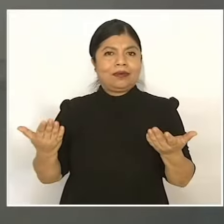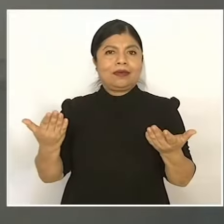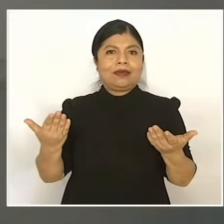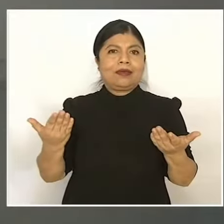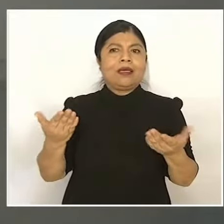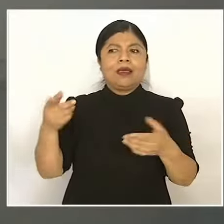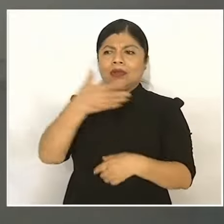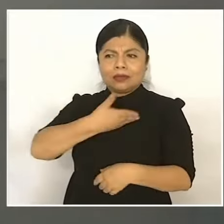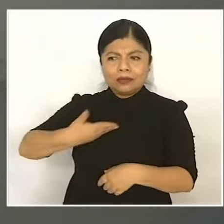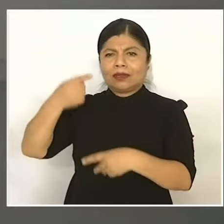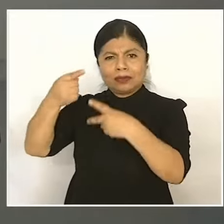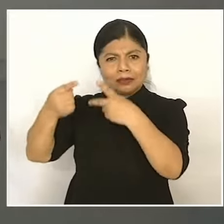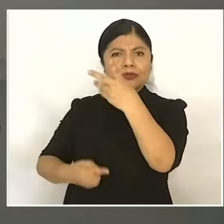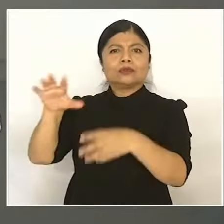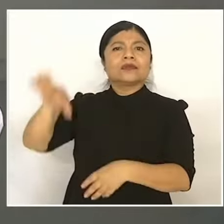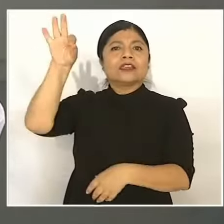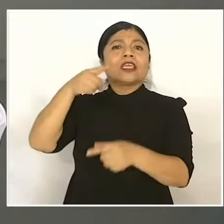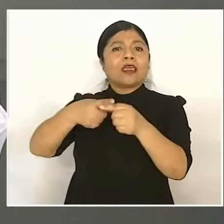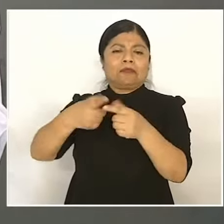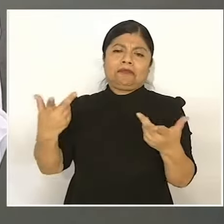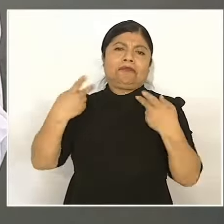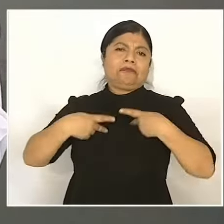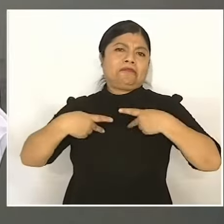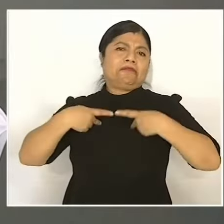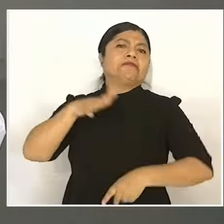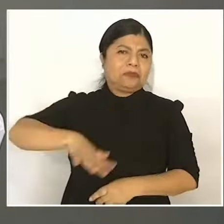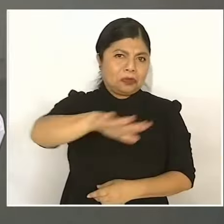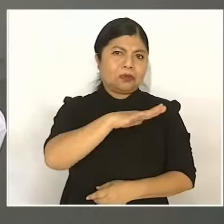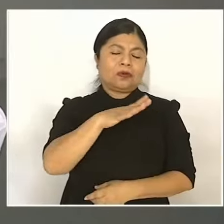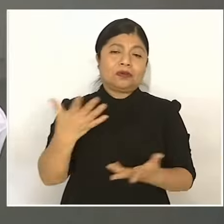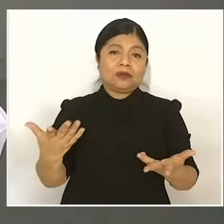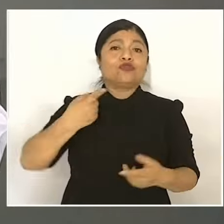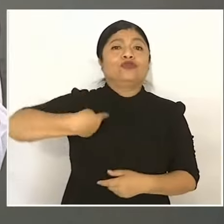Bueno, ¿y por qué no vamos nosotros también los ciudadanos a elegir a los jueces?